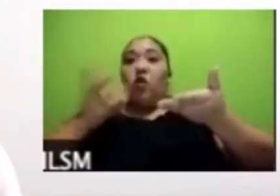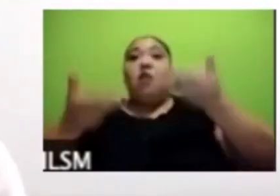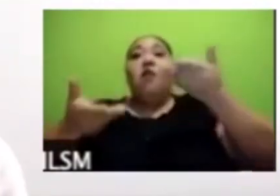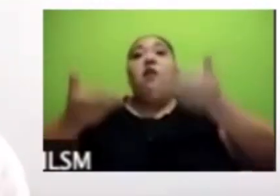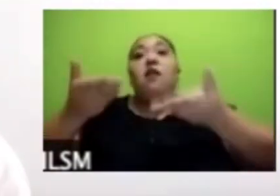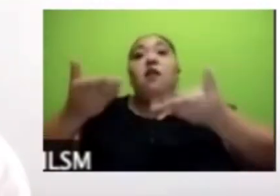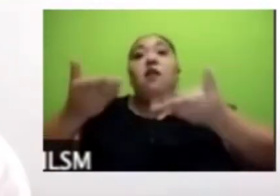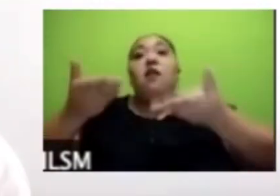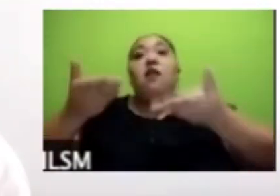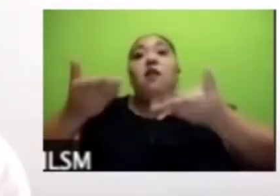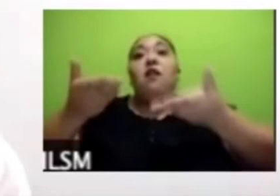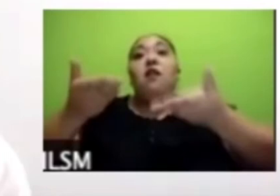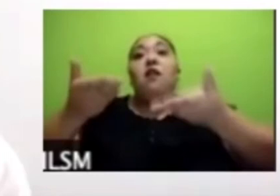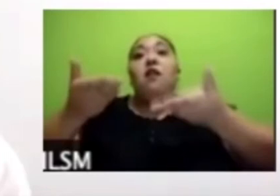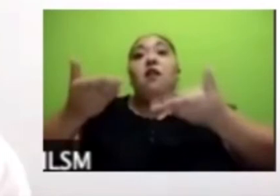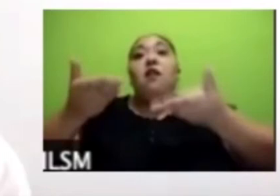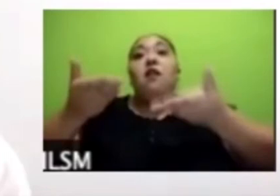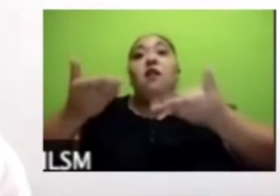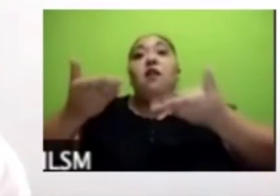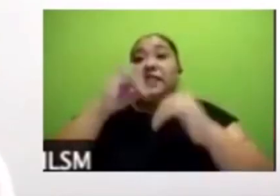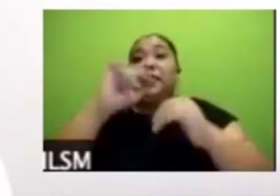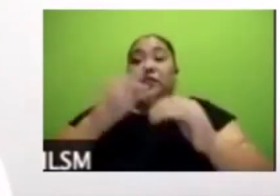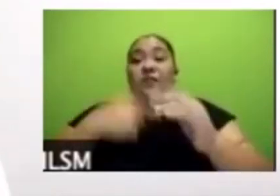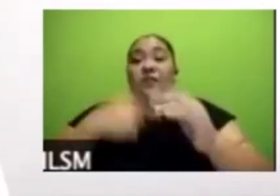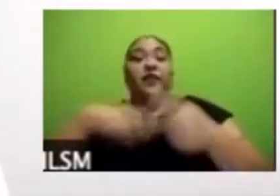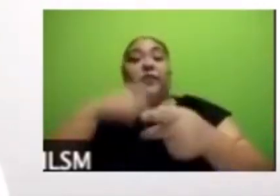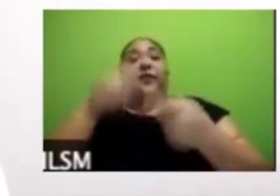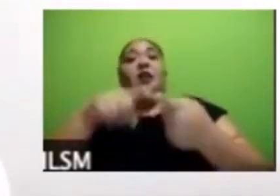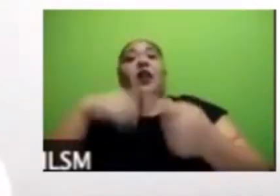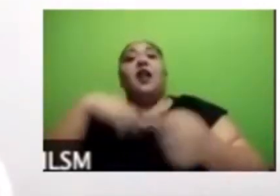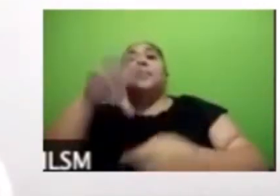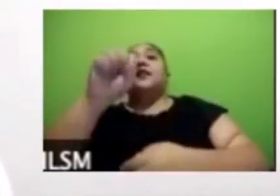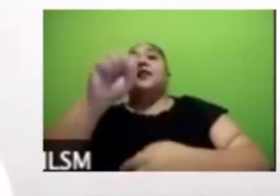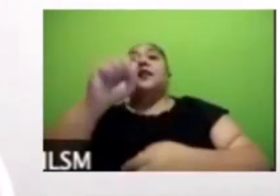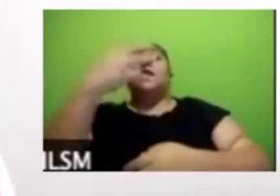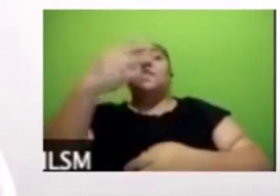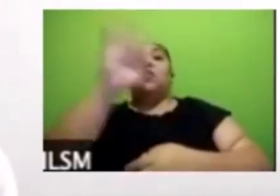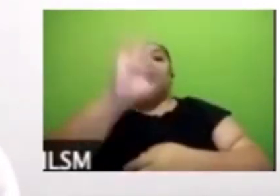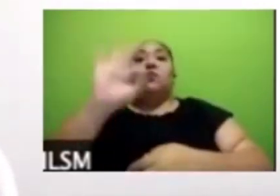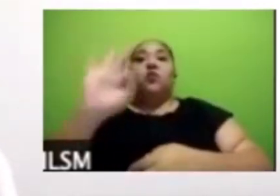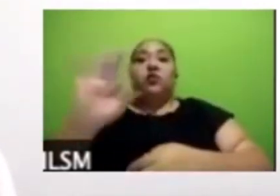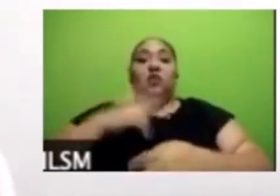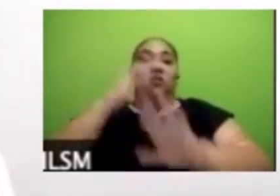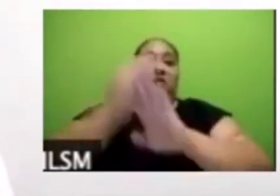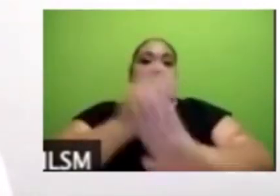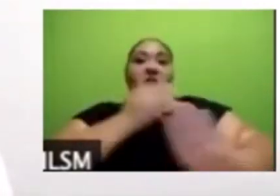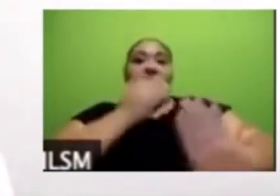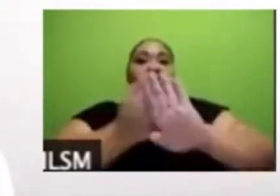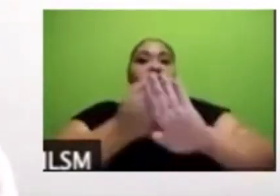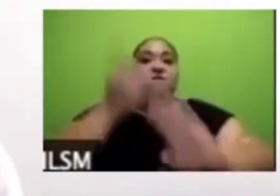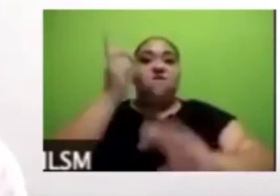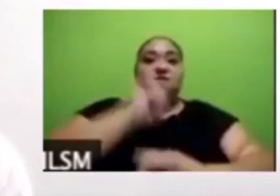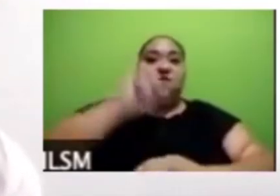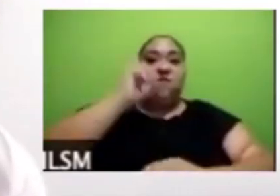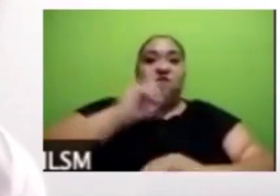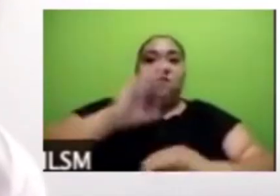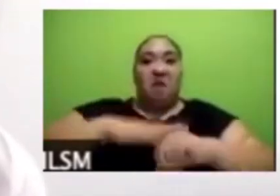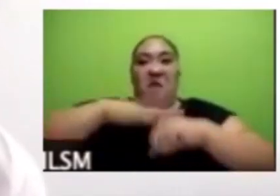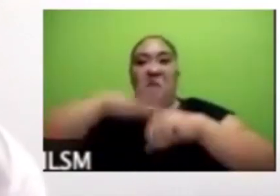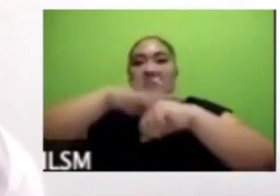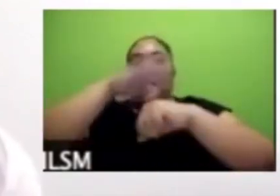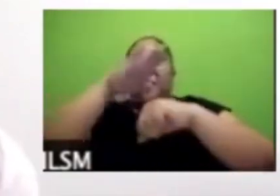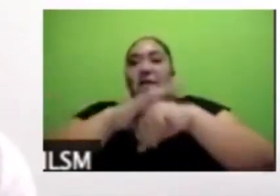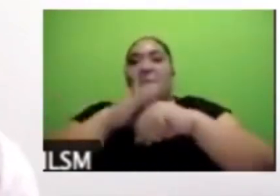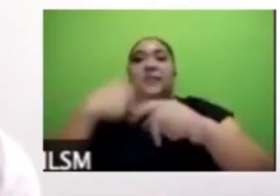el 74% nos decía que la violencia hacia las mujeres había aumentado en el último año y 31% veía al presidente como